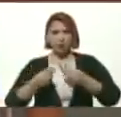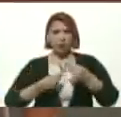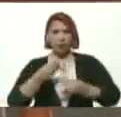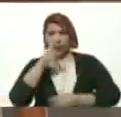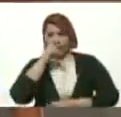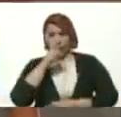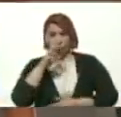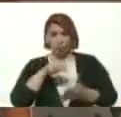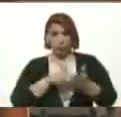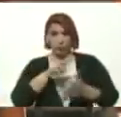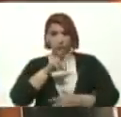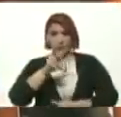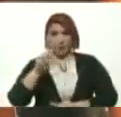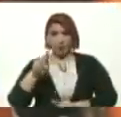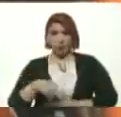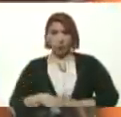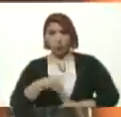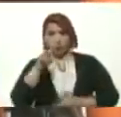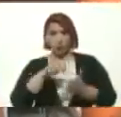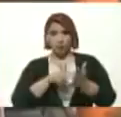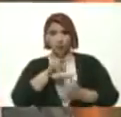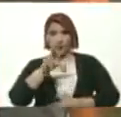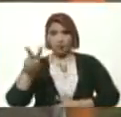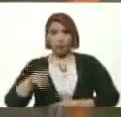año Escolar 2021 2022